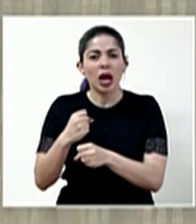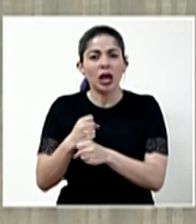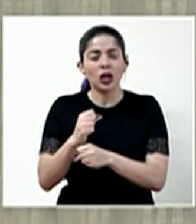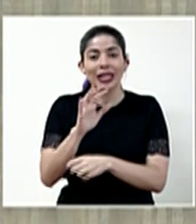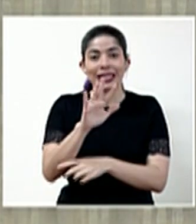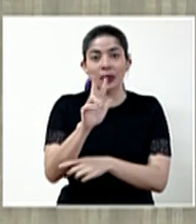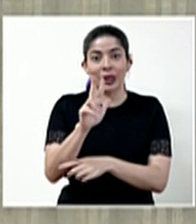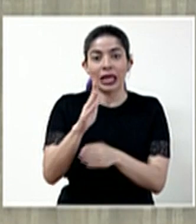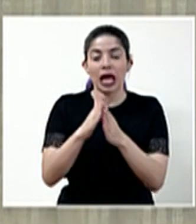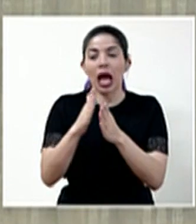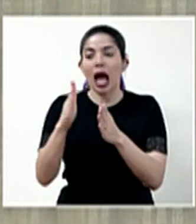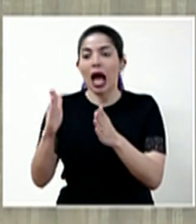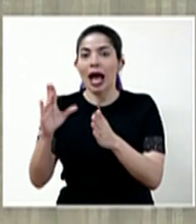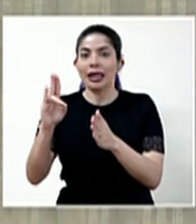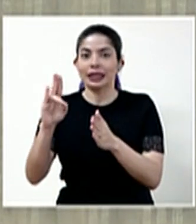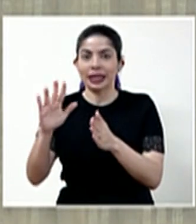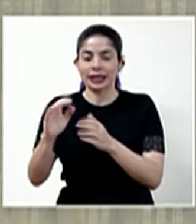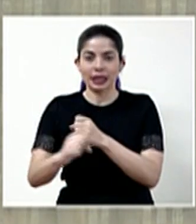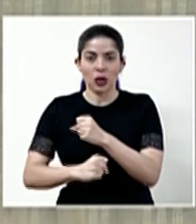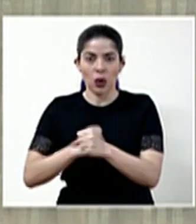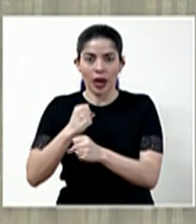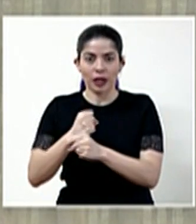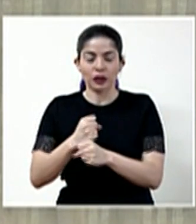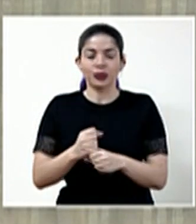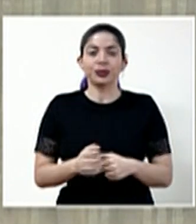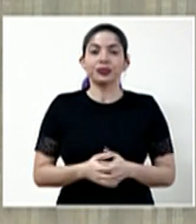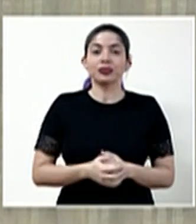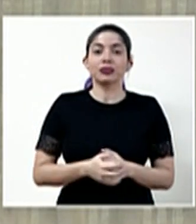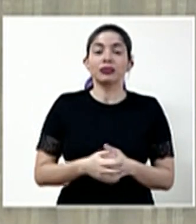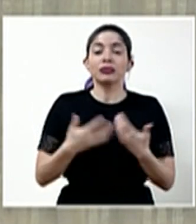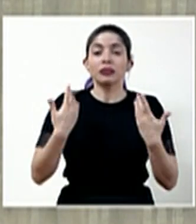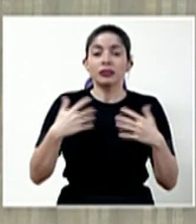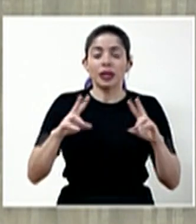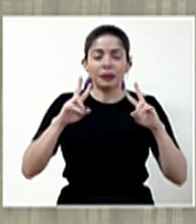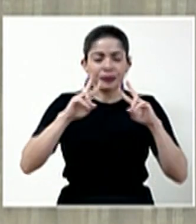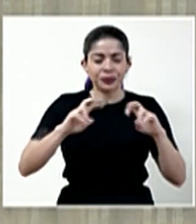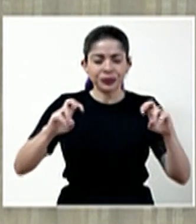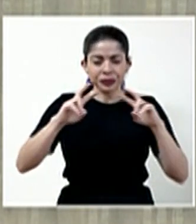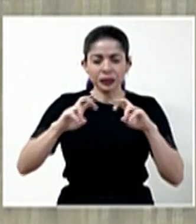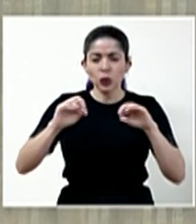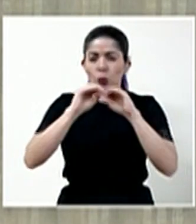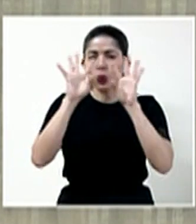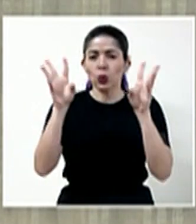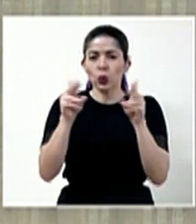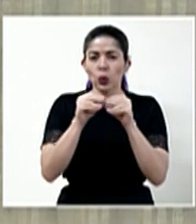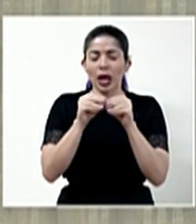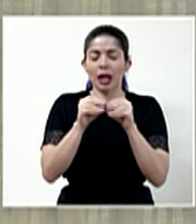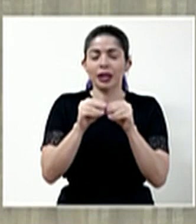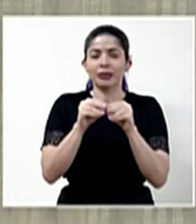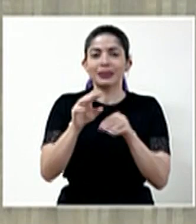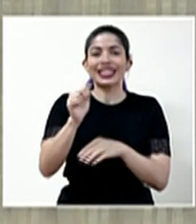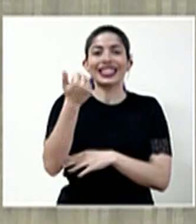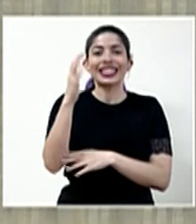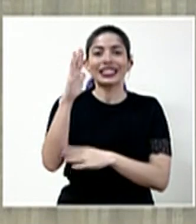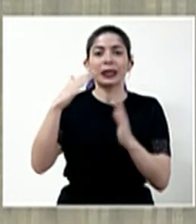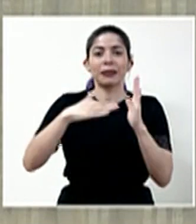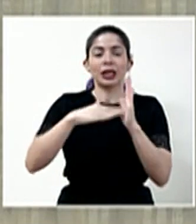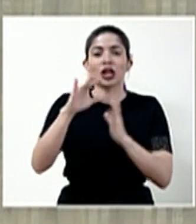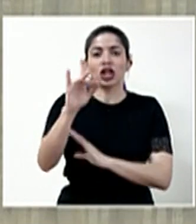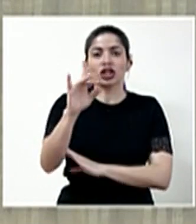53 a los 75 años. Se han procesado un total de 15